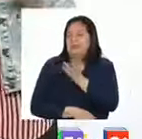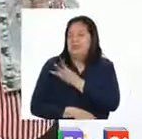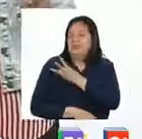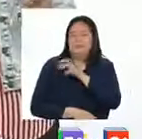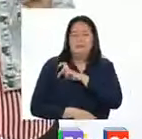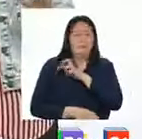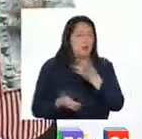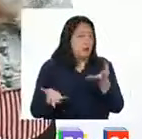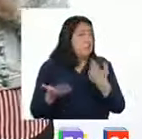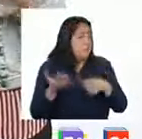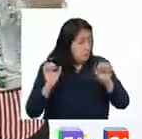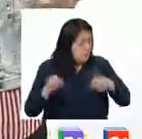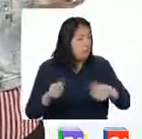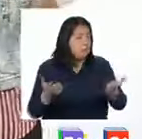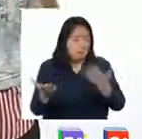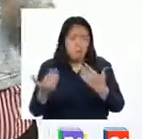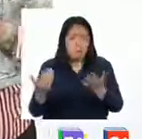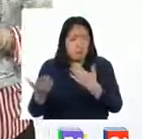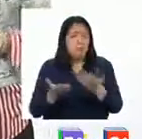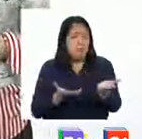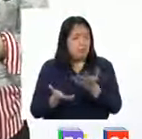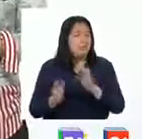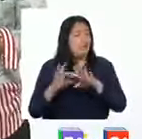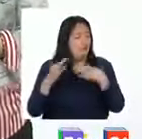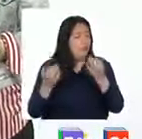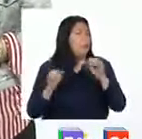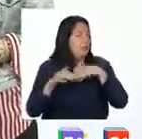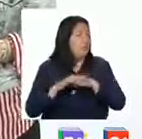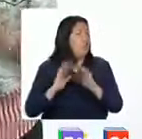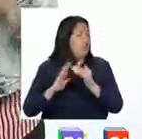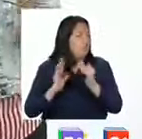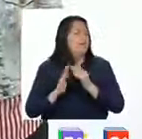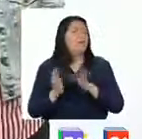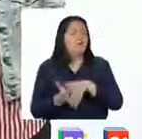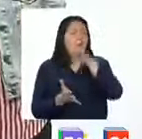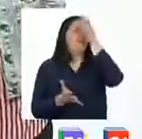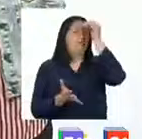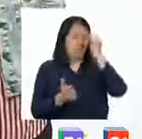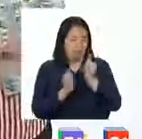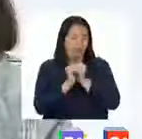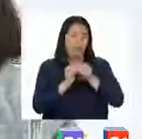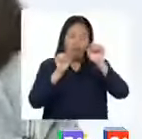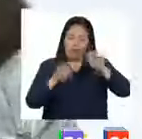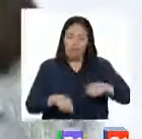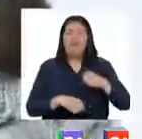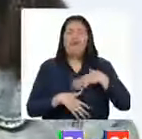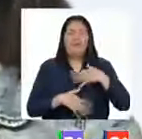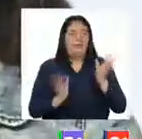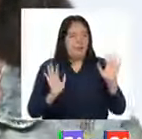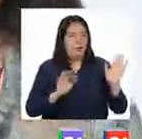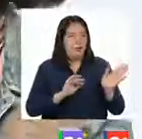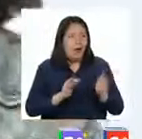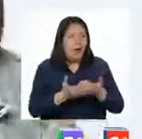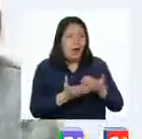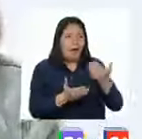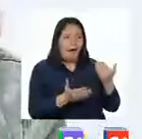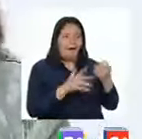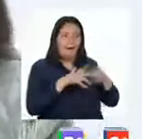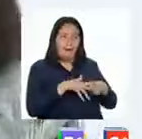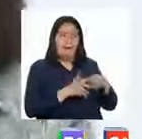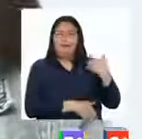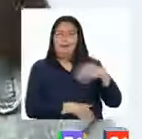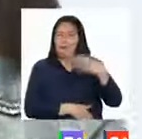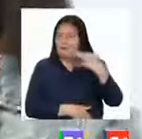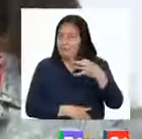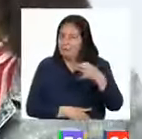grado de primaria, pero pueden invitar a todos sus familiares que estén en casa, ya que aprender juntos es mucho más divertido. Antes de comenzar, y como